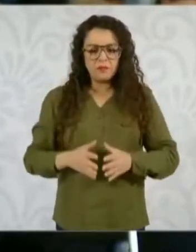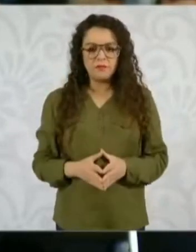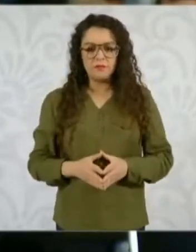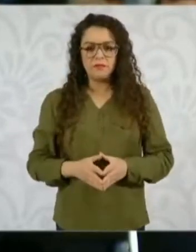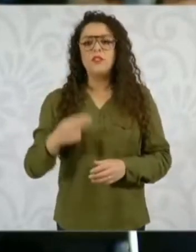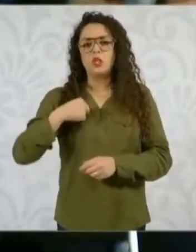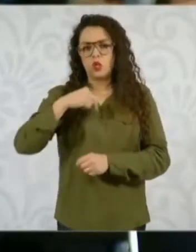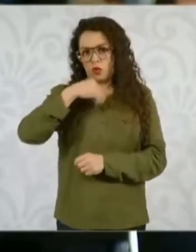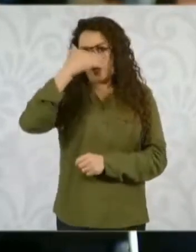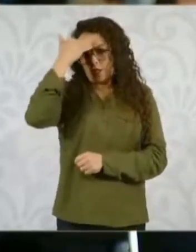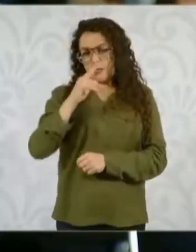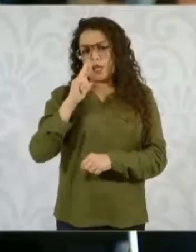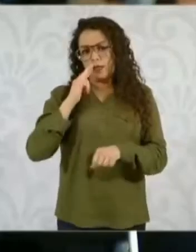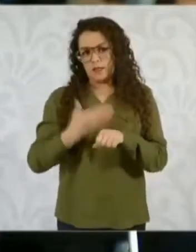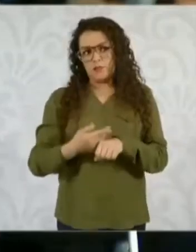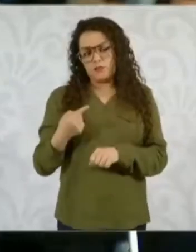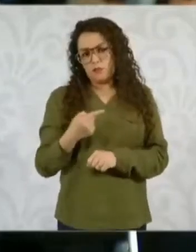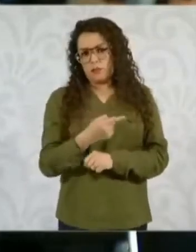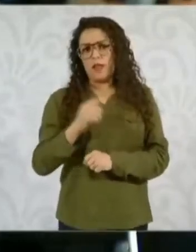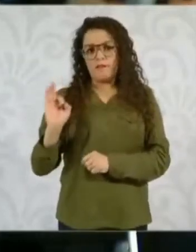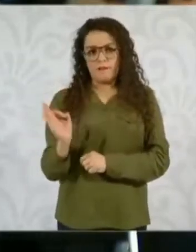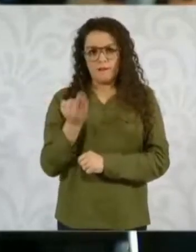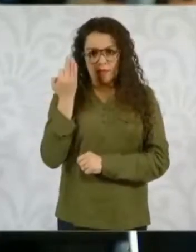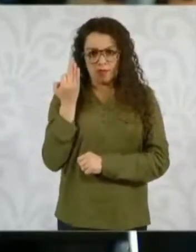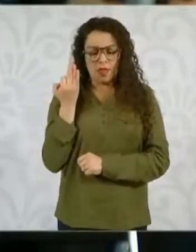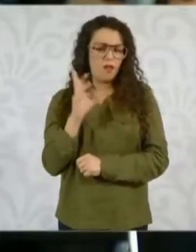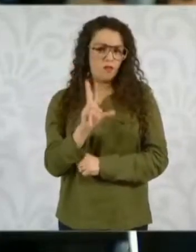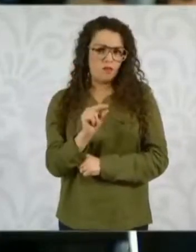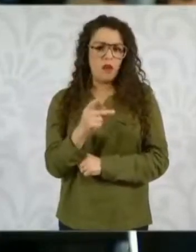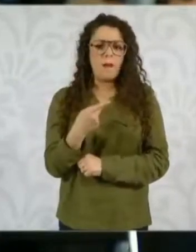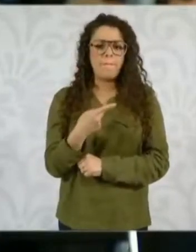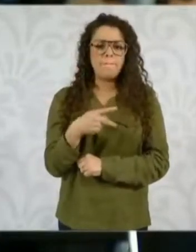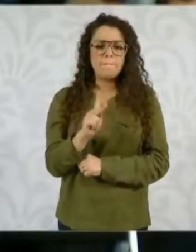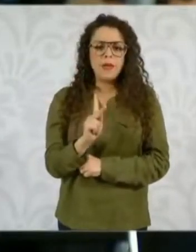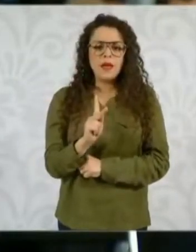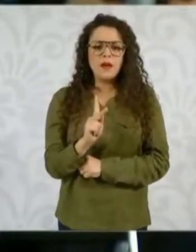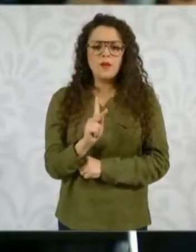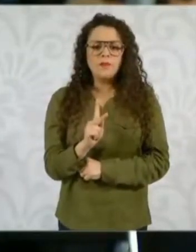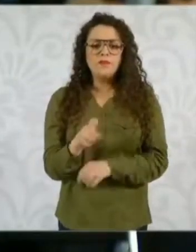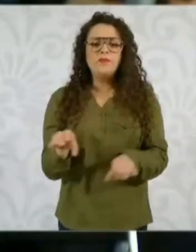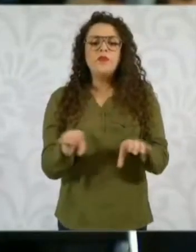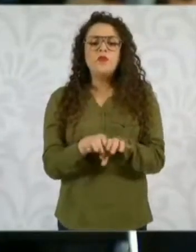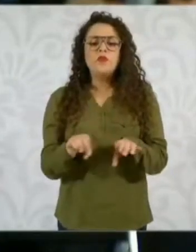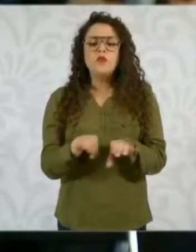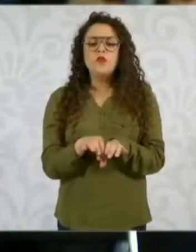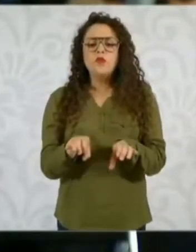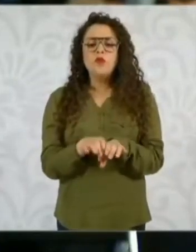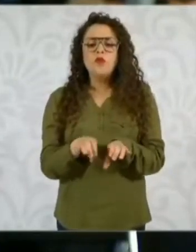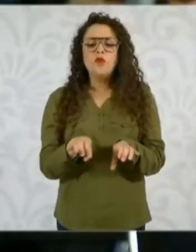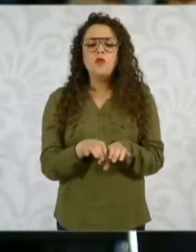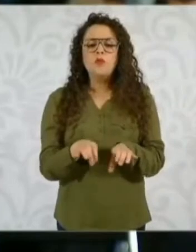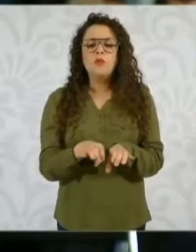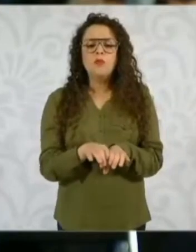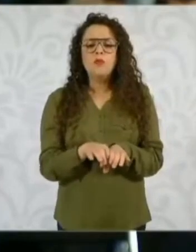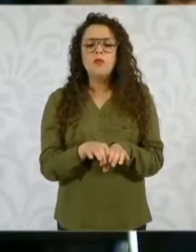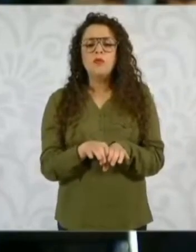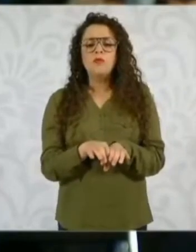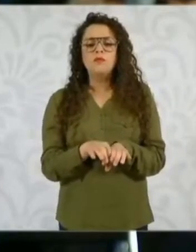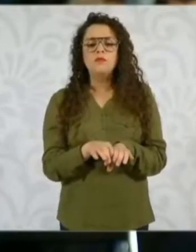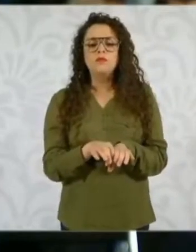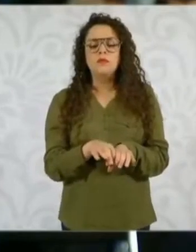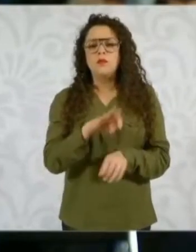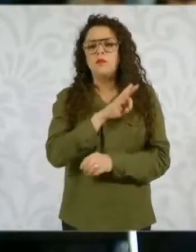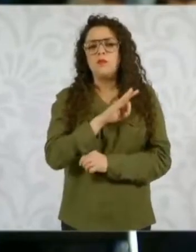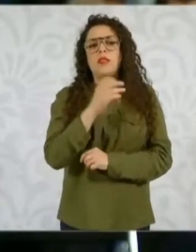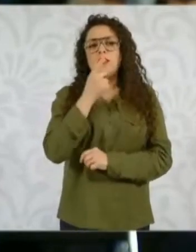¿de qué manera le garantiza que esto no puede suceder a las personas que aún así lo